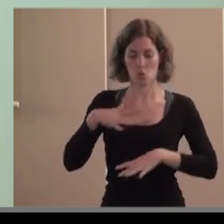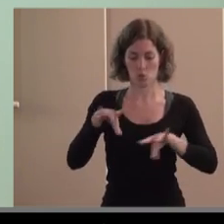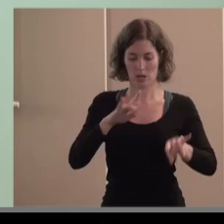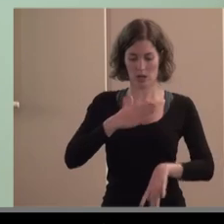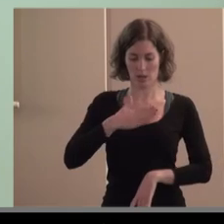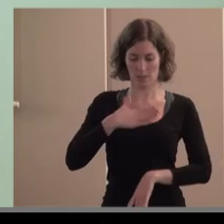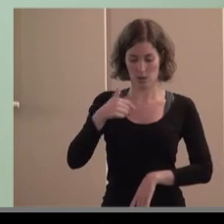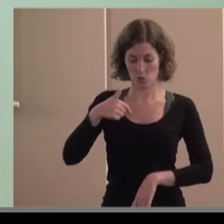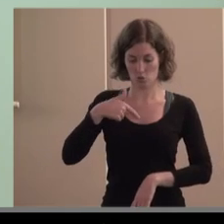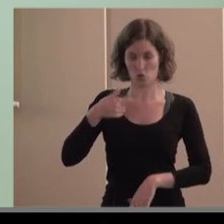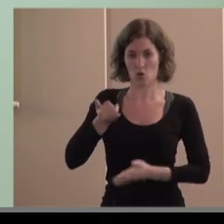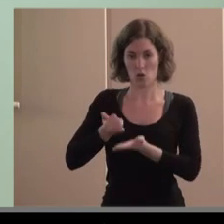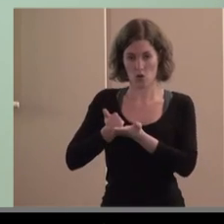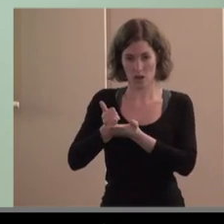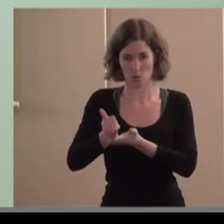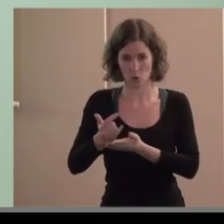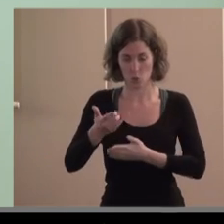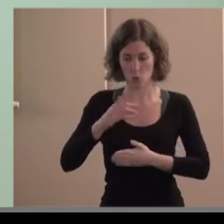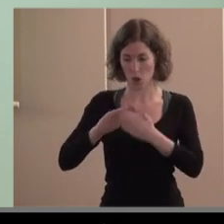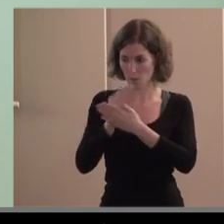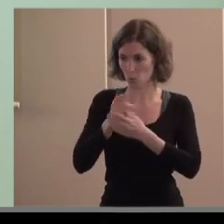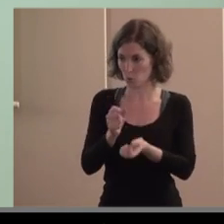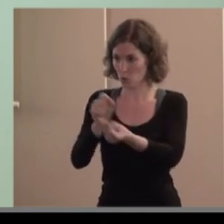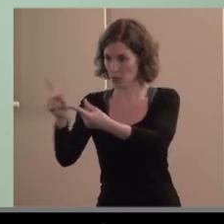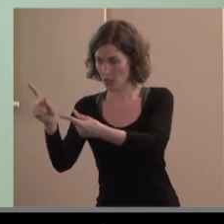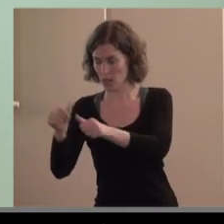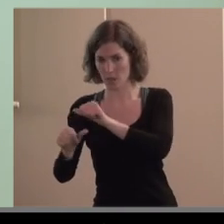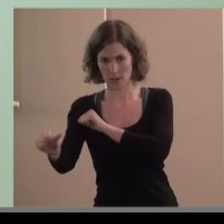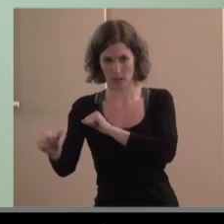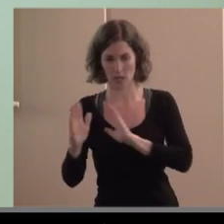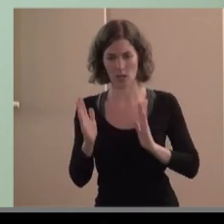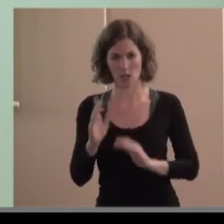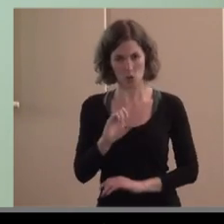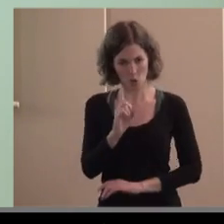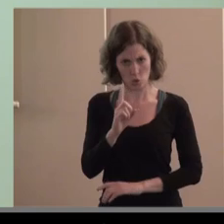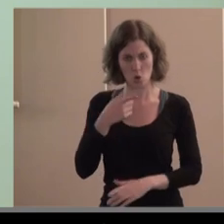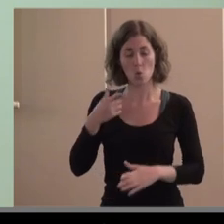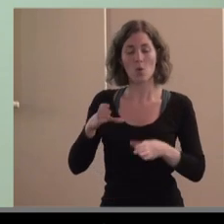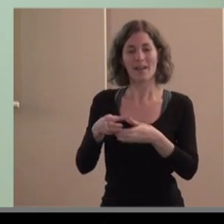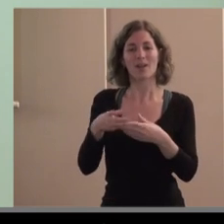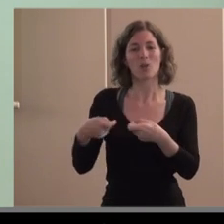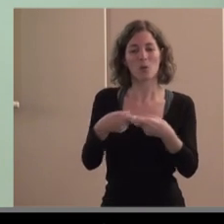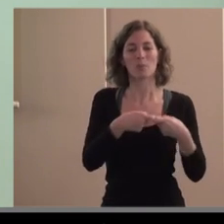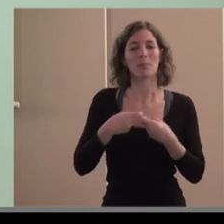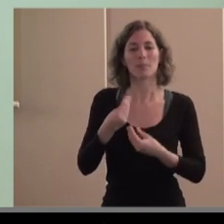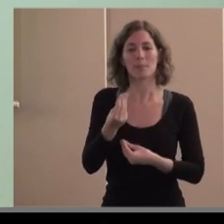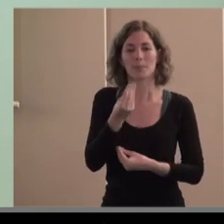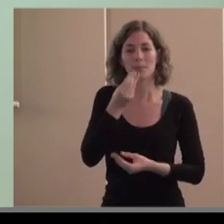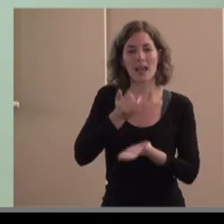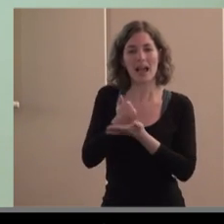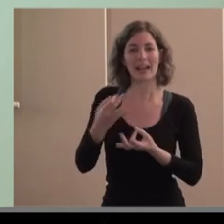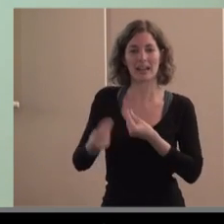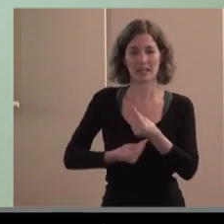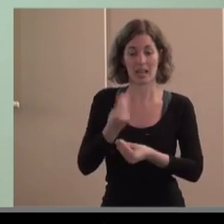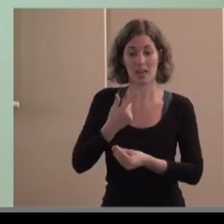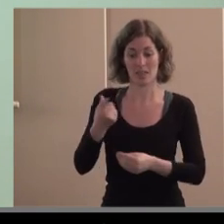llevo el producto a sitio y a partir de ahí se vende y esto es cooperativismo agrario ¿no? pongo en común la comercialización y dice bueno pues incluso estas tienen